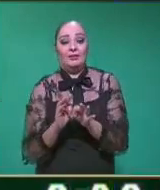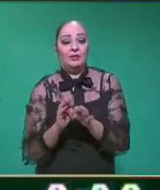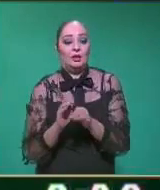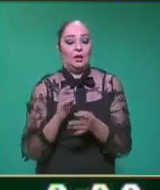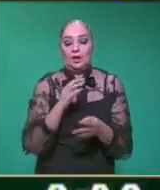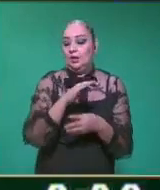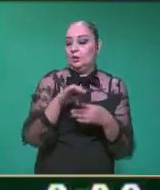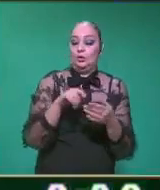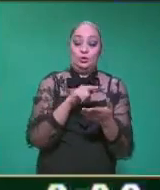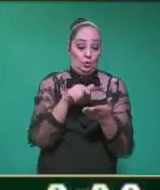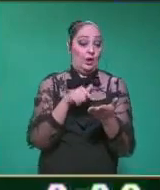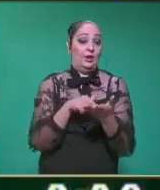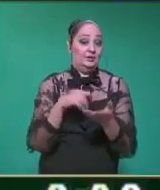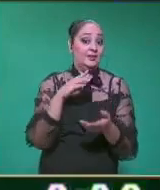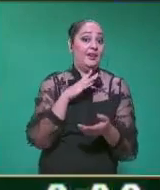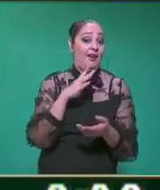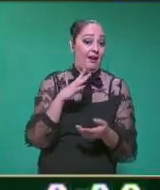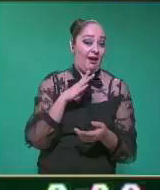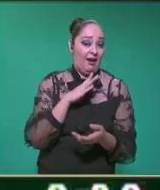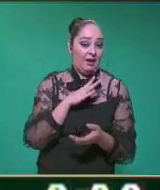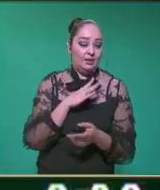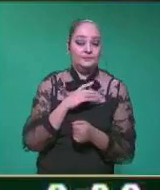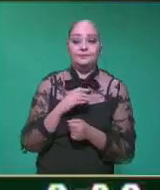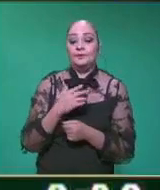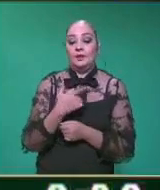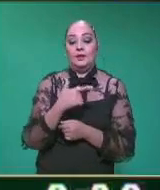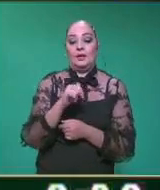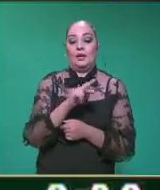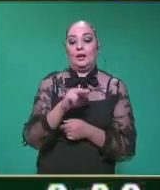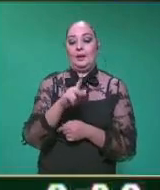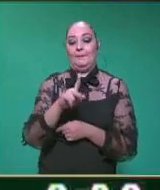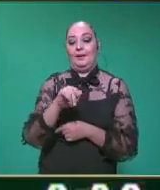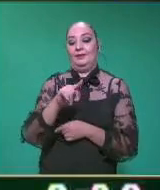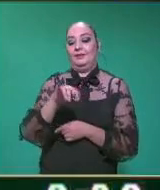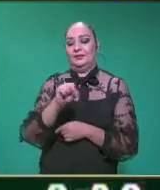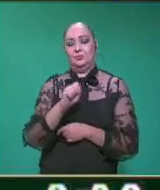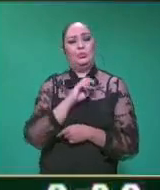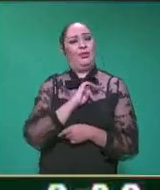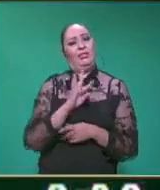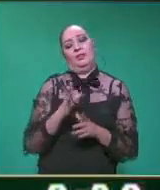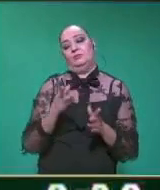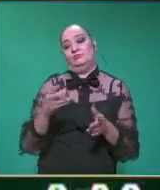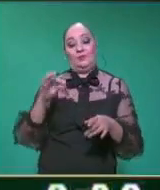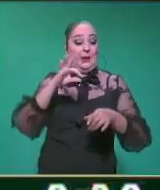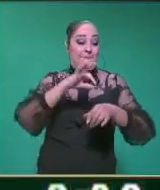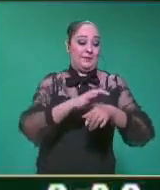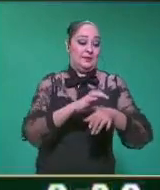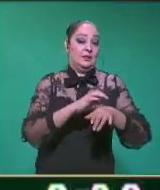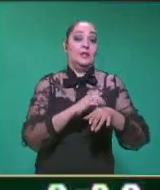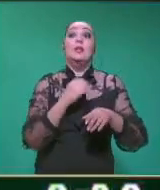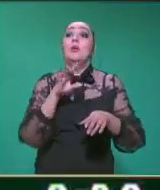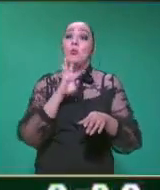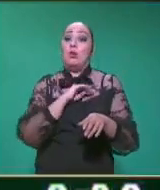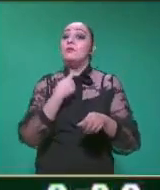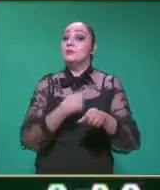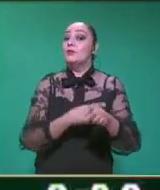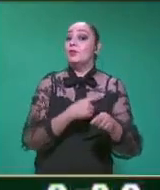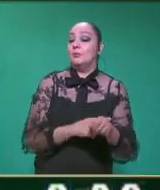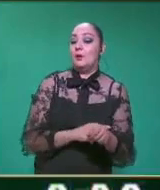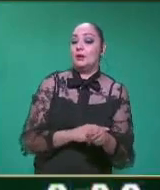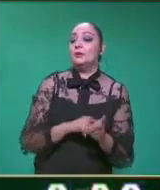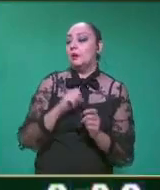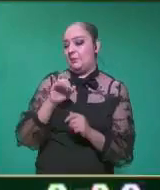los lugares donde ellos habitan. Las garrapatas, pues sabemos que nos pueden transmitir muchas enfermedades, tanto a nosotros como a los otros animales.